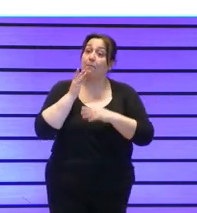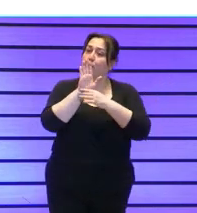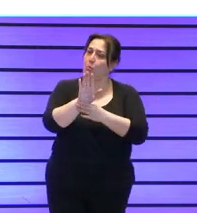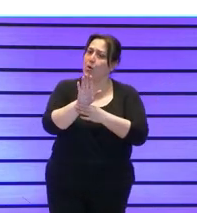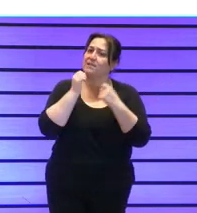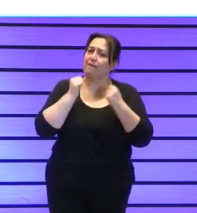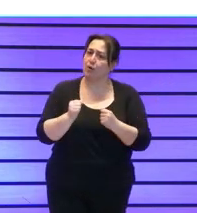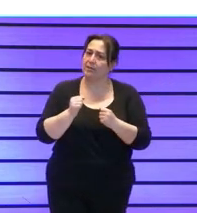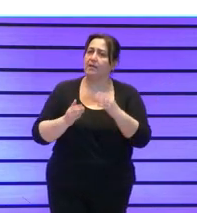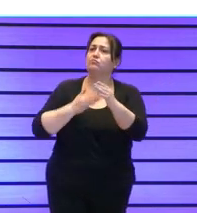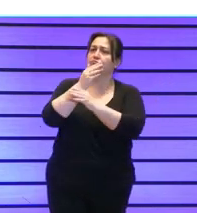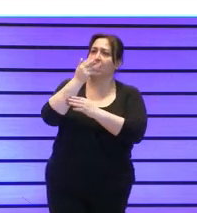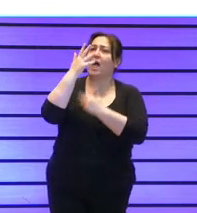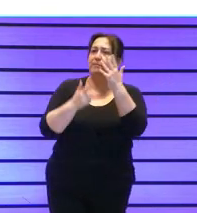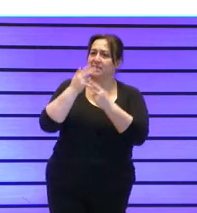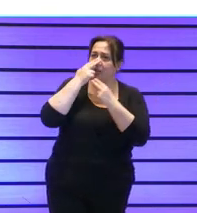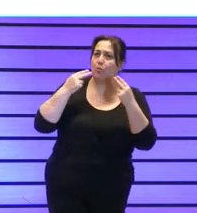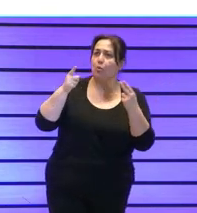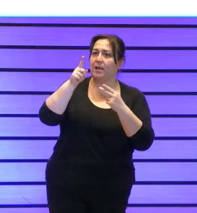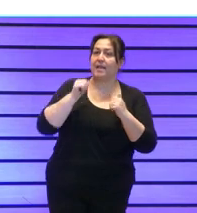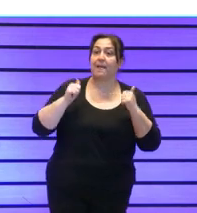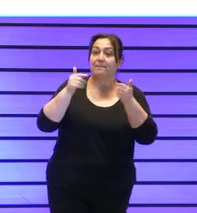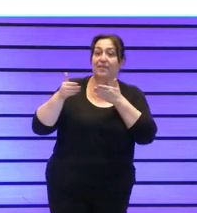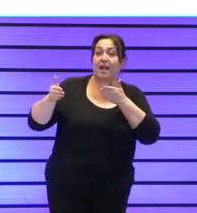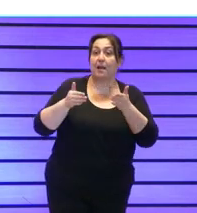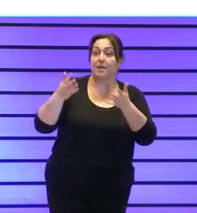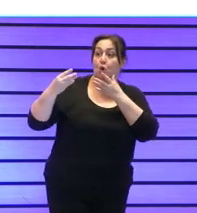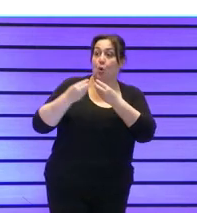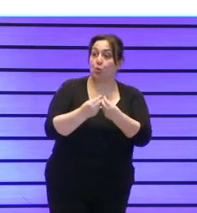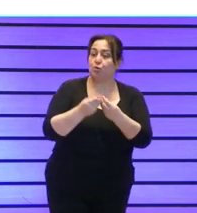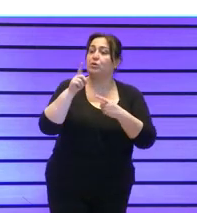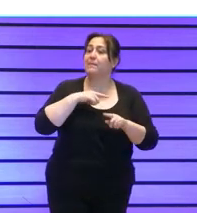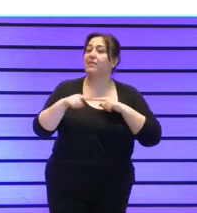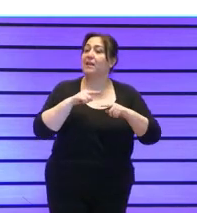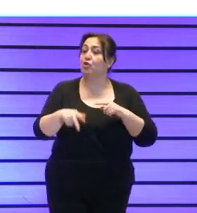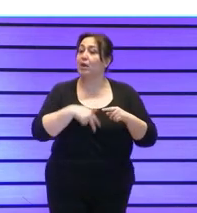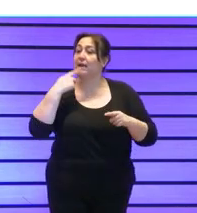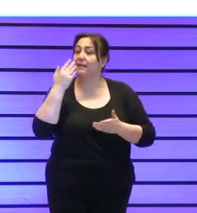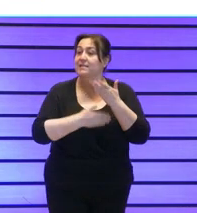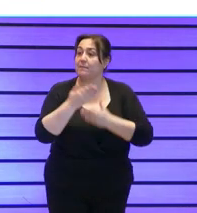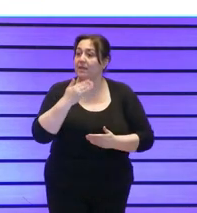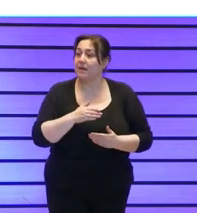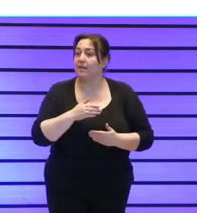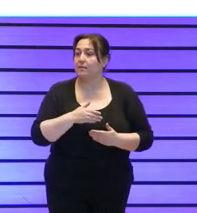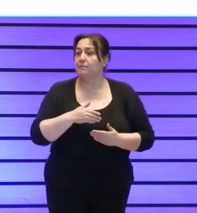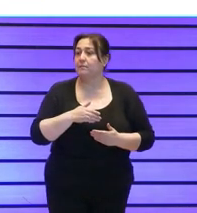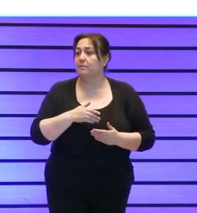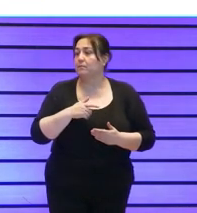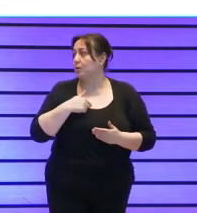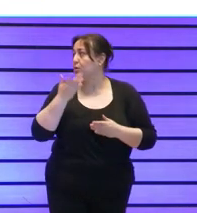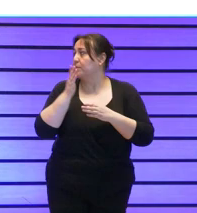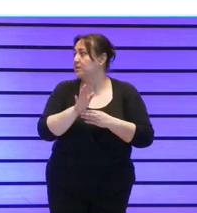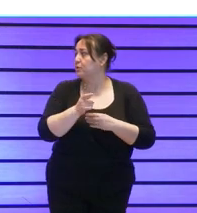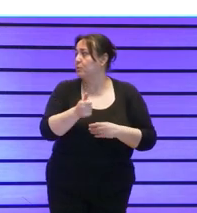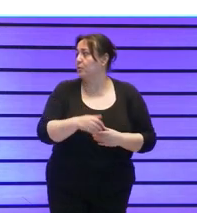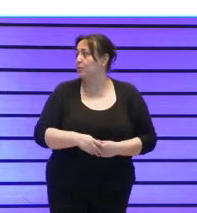presentamos a la administración y comenzó un camino conjunto que ayer también el director general de discapacidad bueno os lo presento un poco